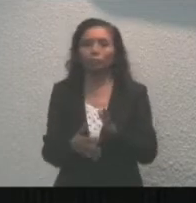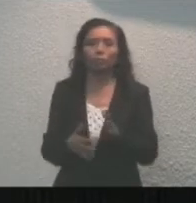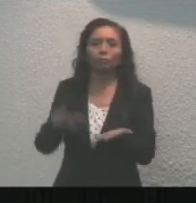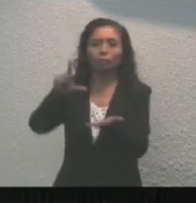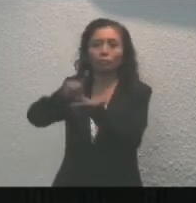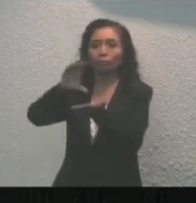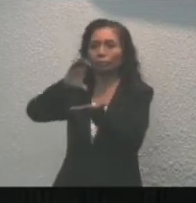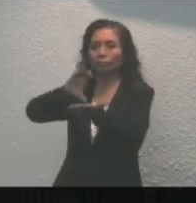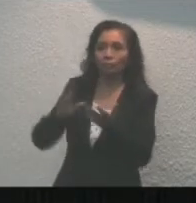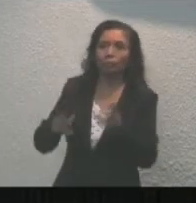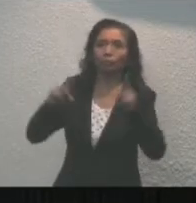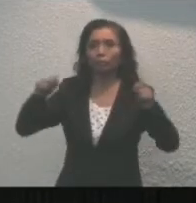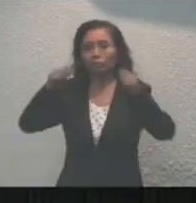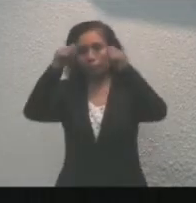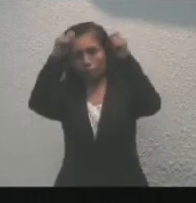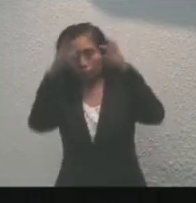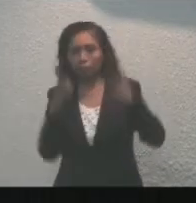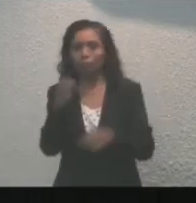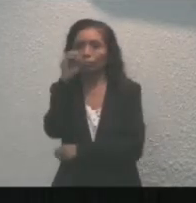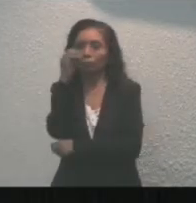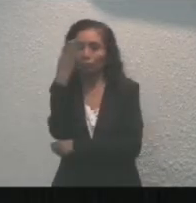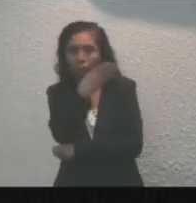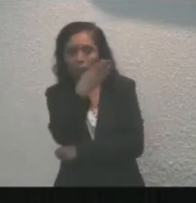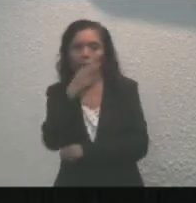municipios de Tulumis, La Mujeres y Otompe Blanco.